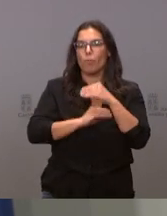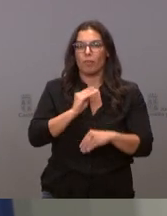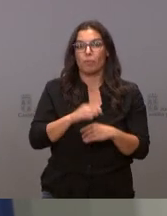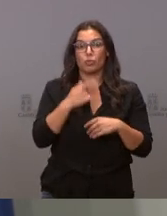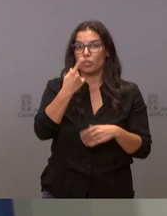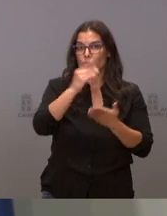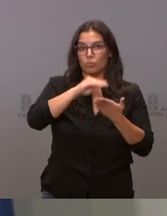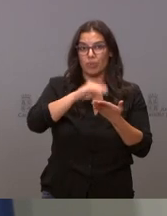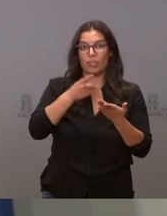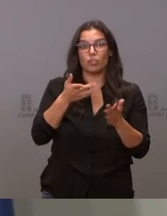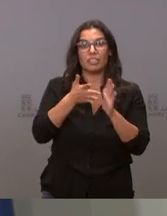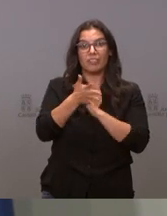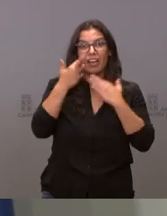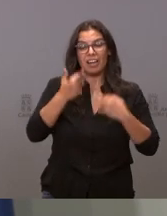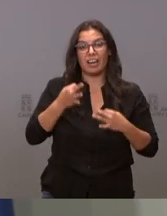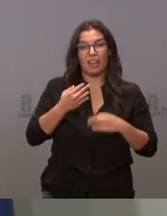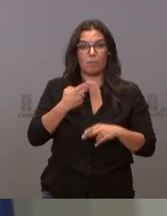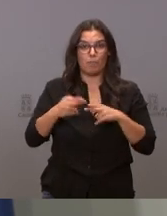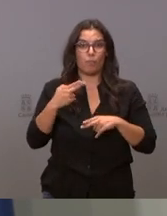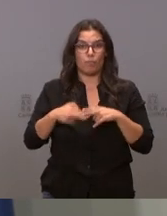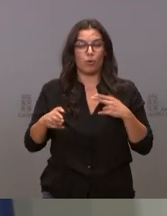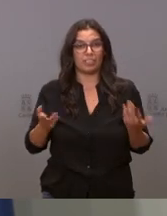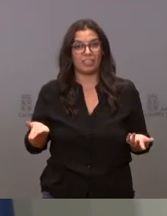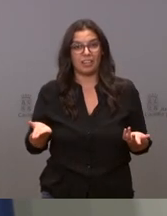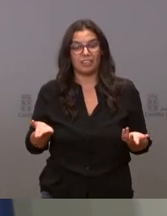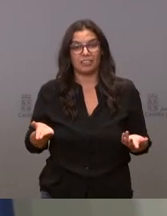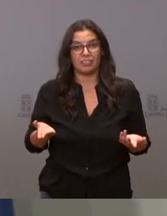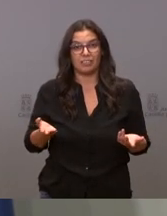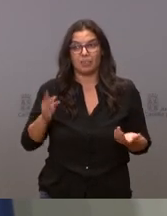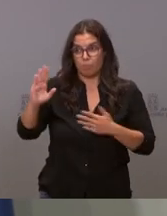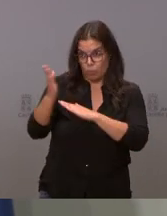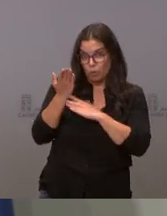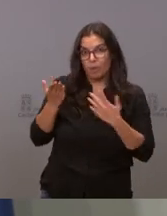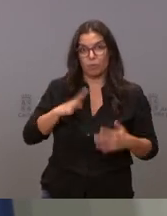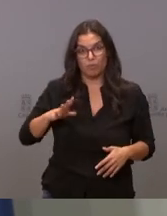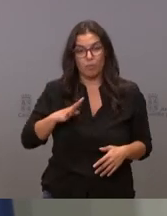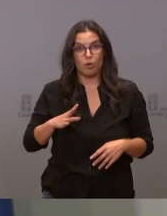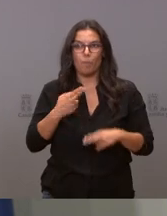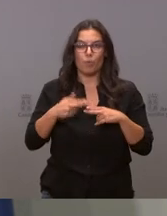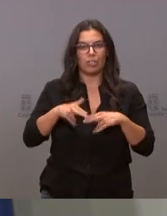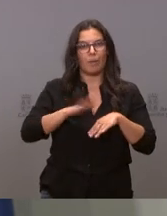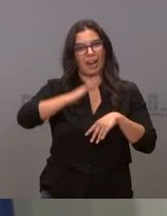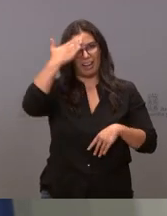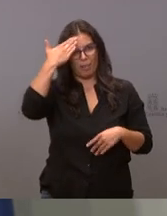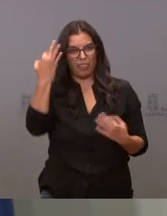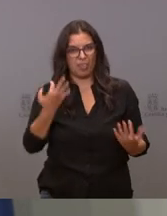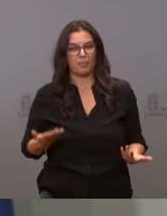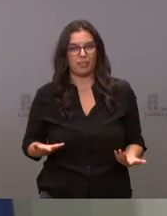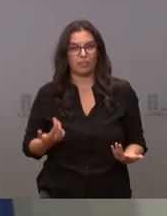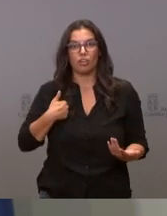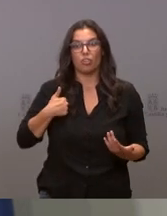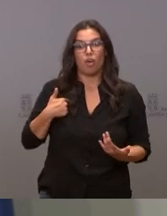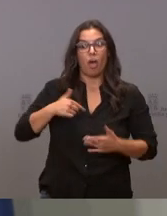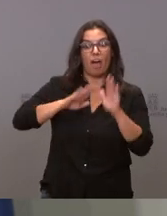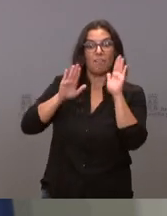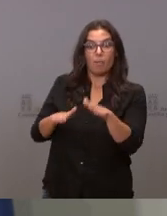muchas veces es política para mayores de edad hagáme una propuesta pero lo que yo no puedo hacer es votar a favor de una